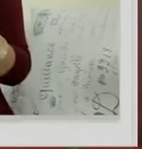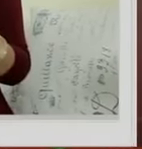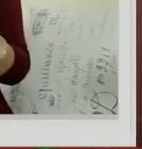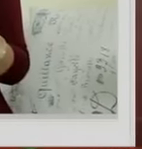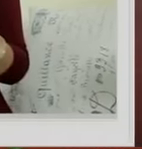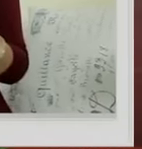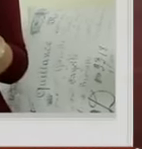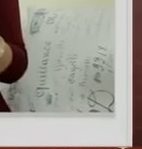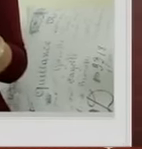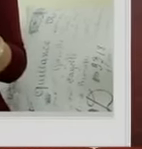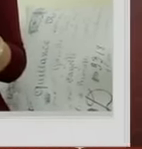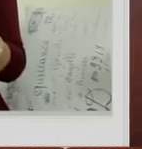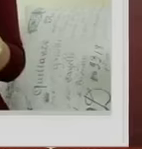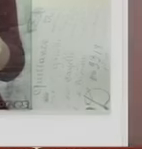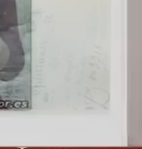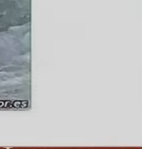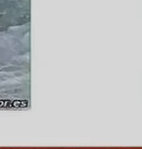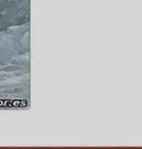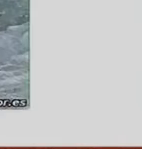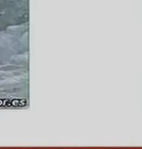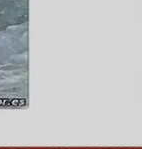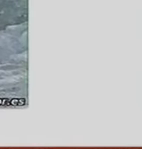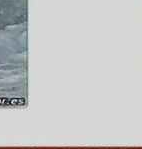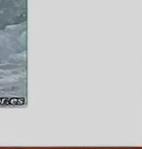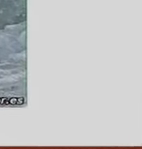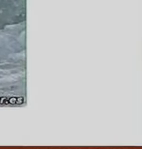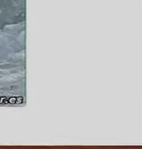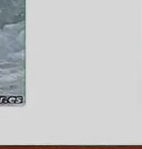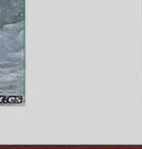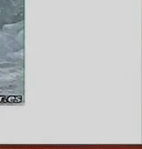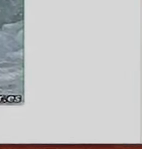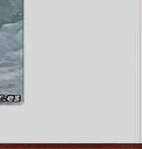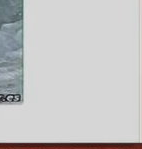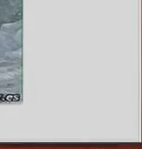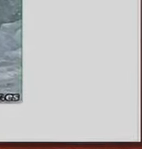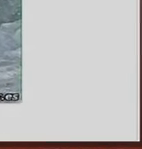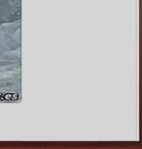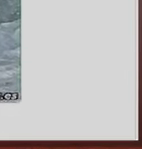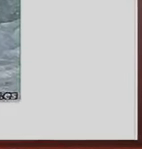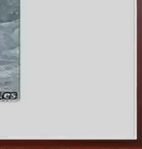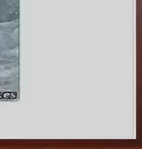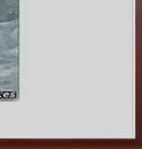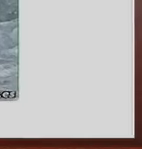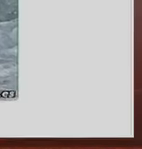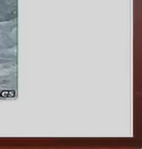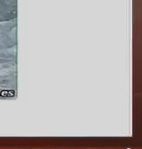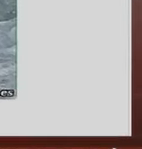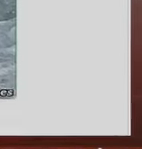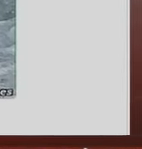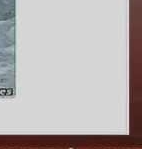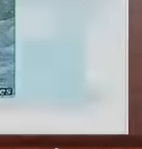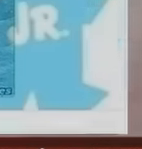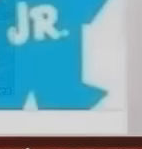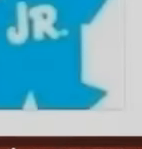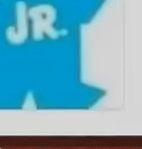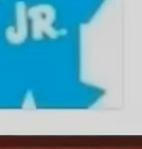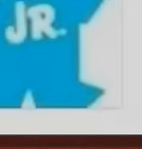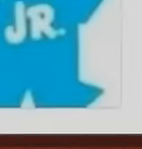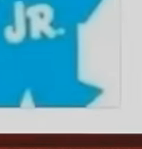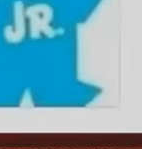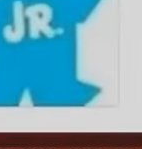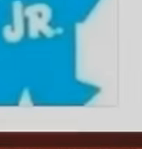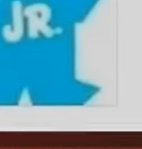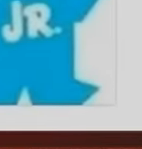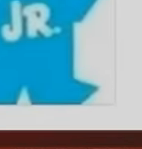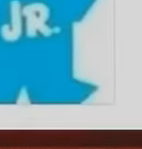de esta plataforma su fuente de ingresos Y es que a partir de ahora Ya no basta el desarrollo de contenidos de interés Para un pequeño